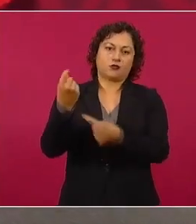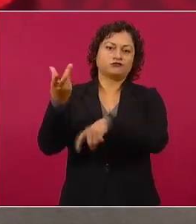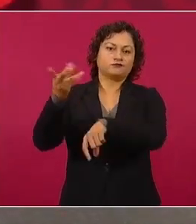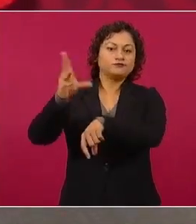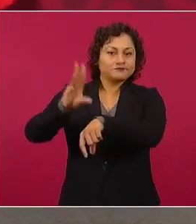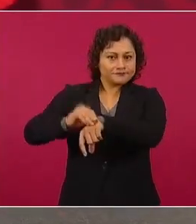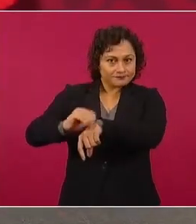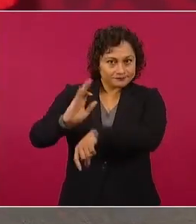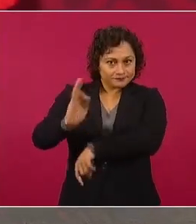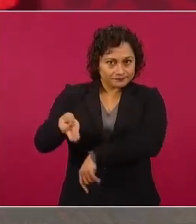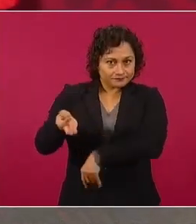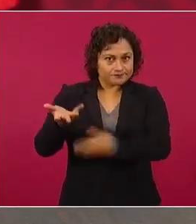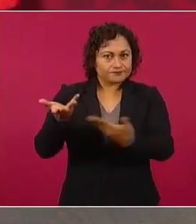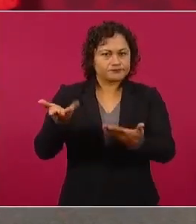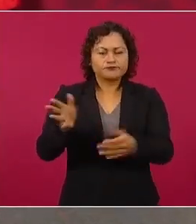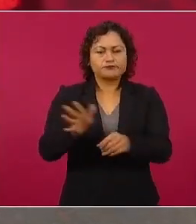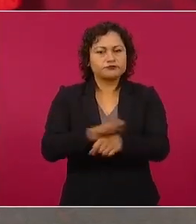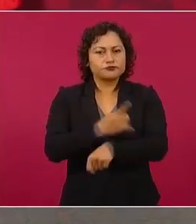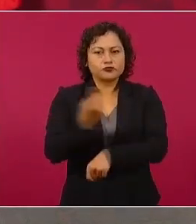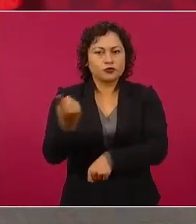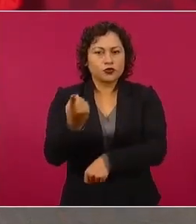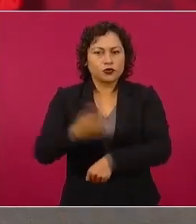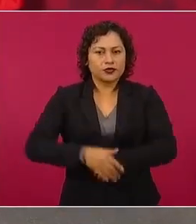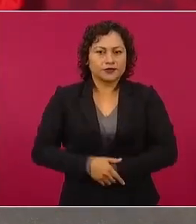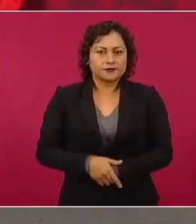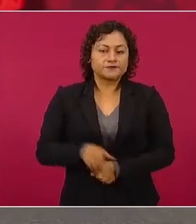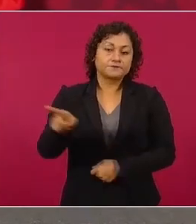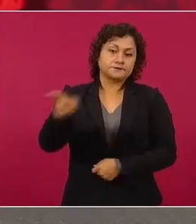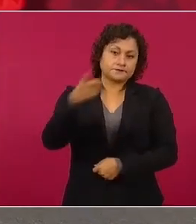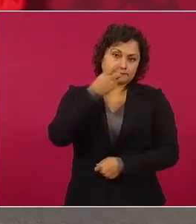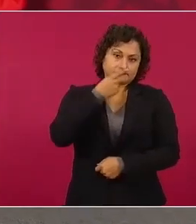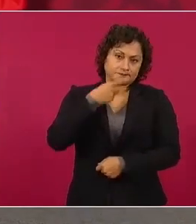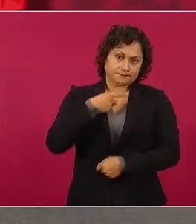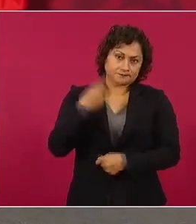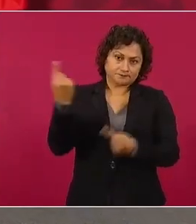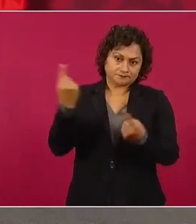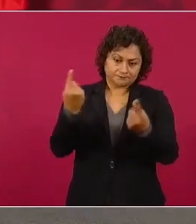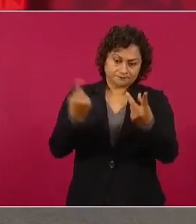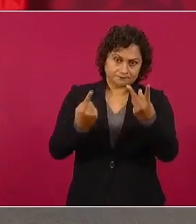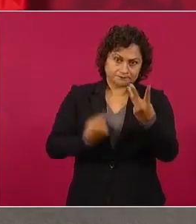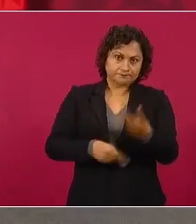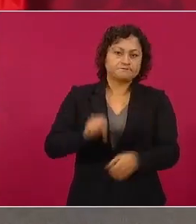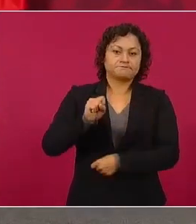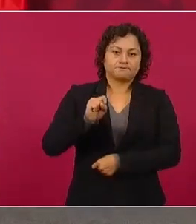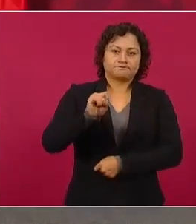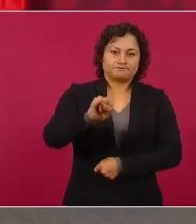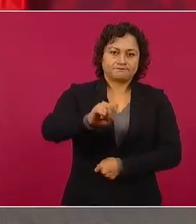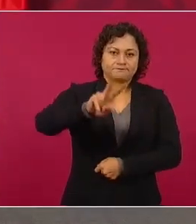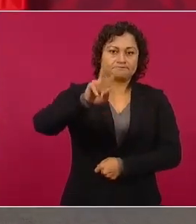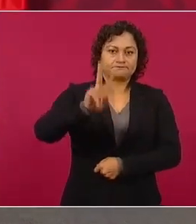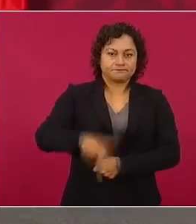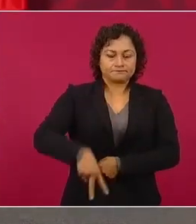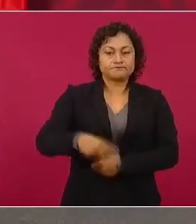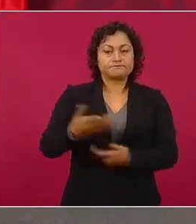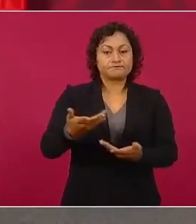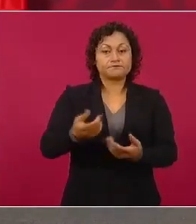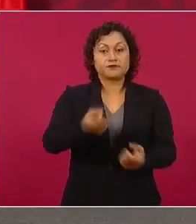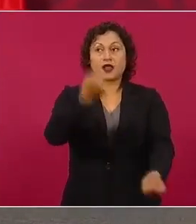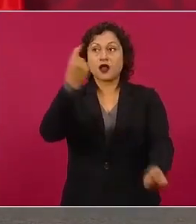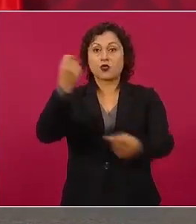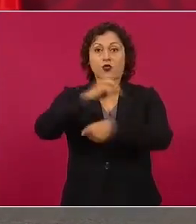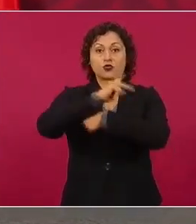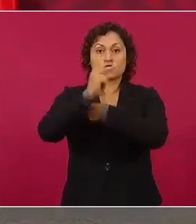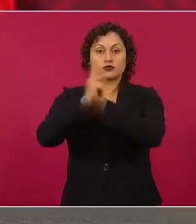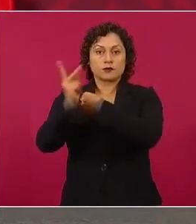Por los motivos que has expuesto, la vida en algunos países